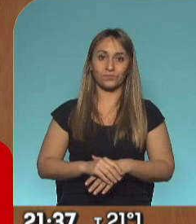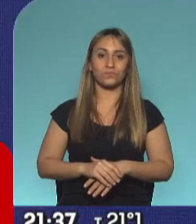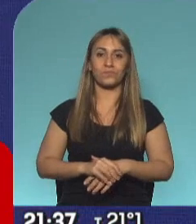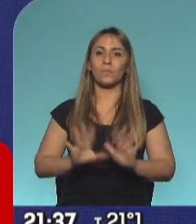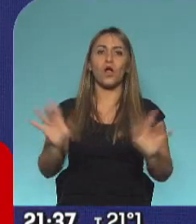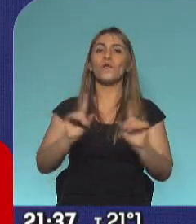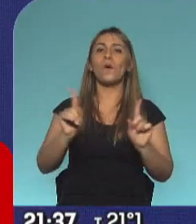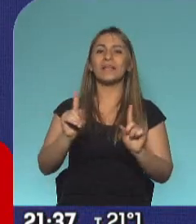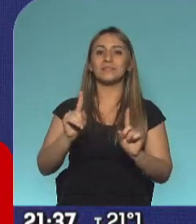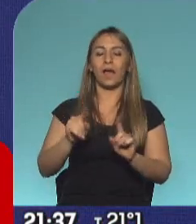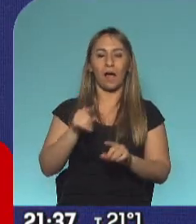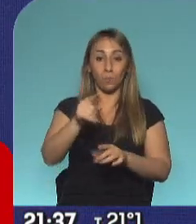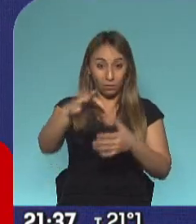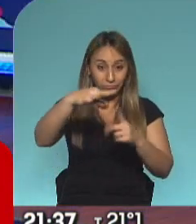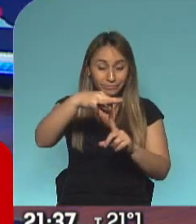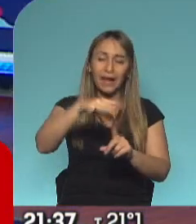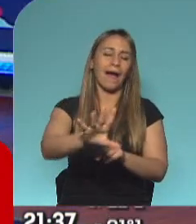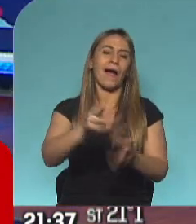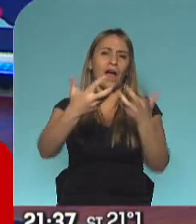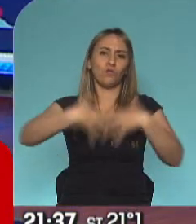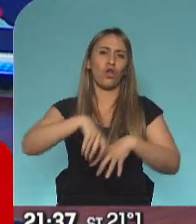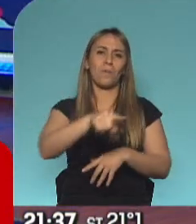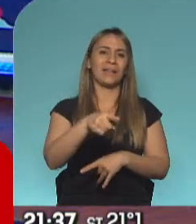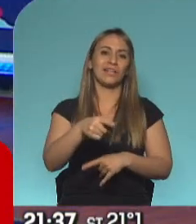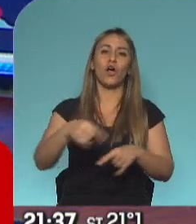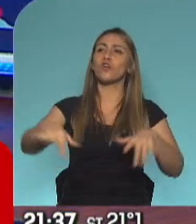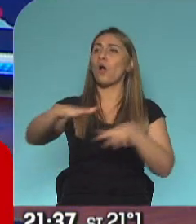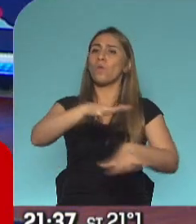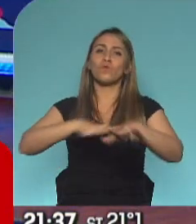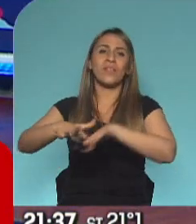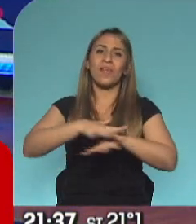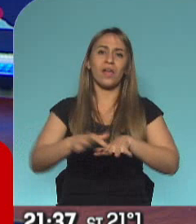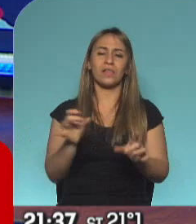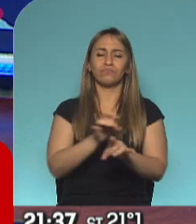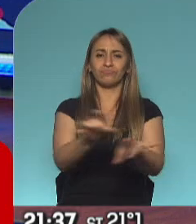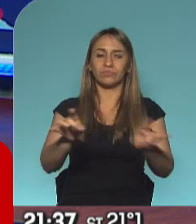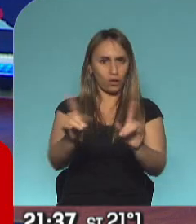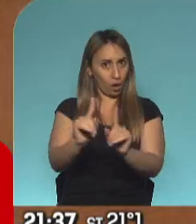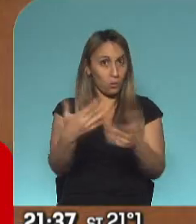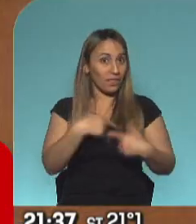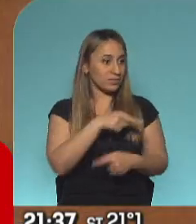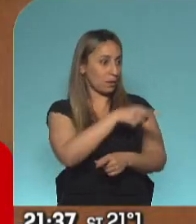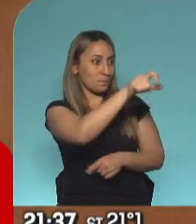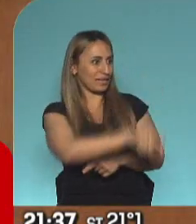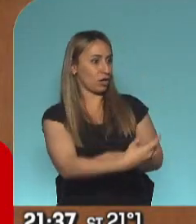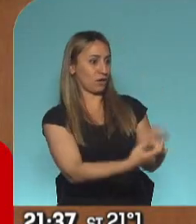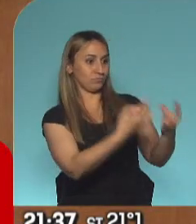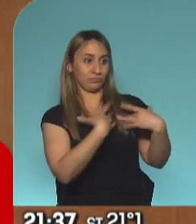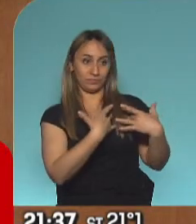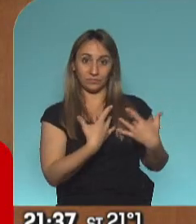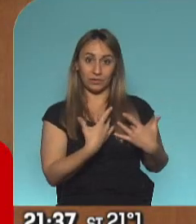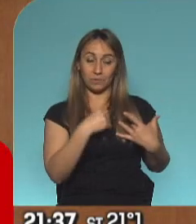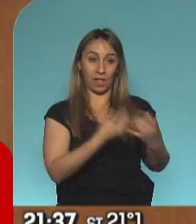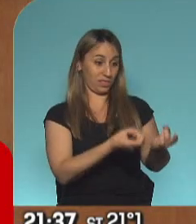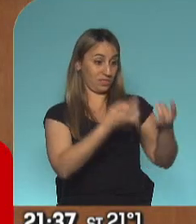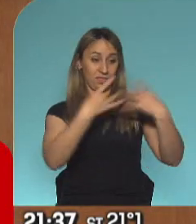Que usted esté cerca de alguien infectado que la pueda contagiar. sea que ese Y que a su vez, una vez contagiada, pueda llegar a contagiar a